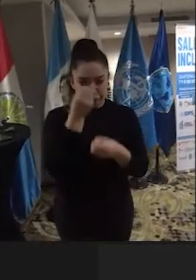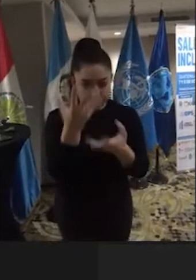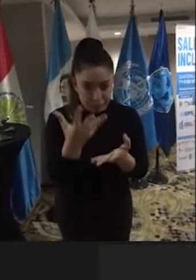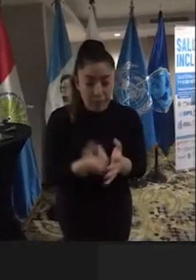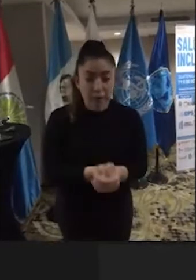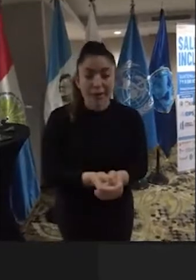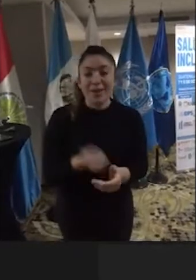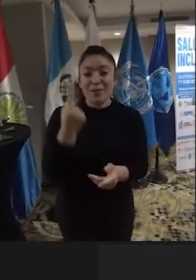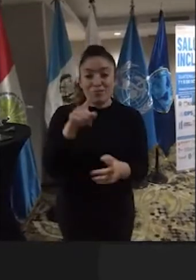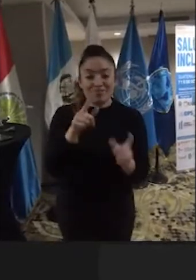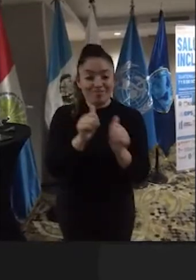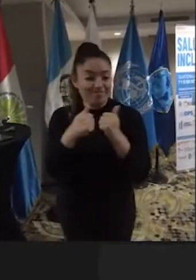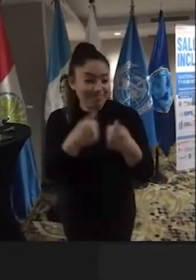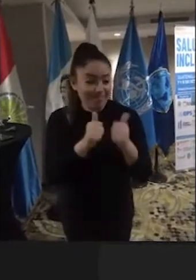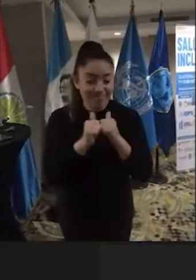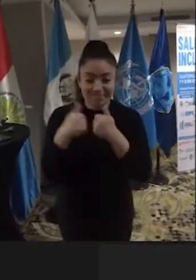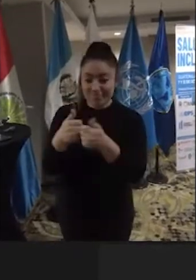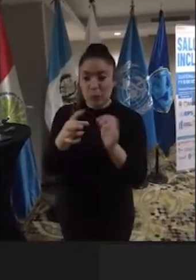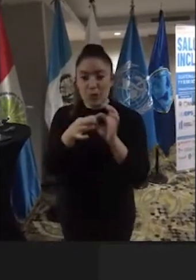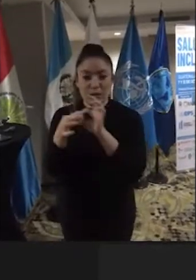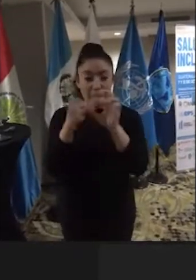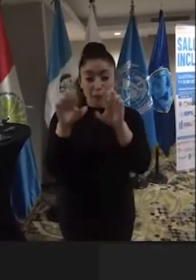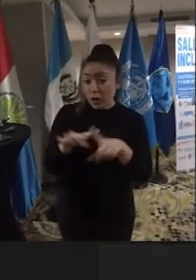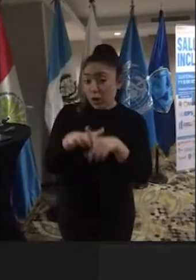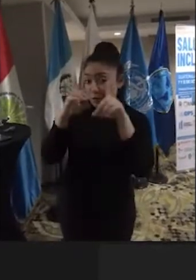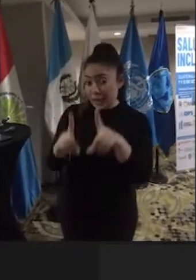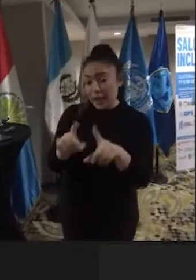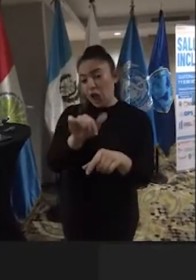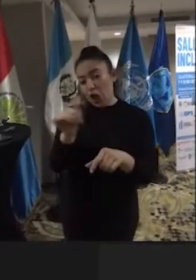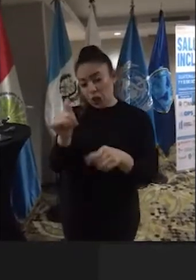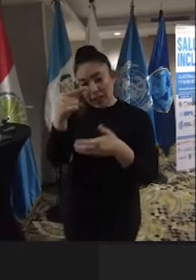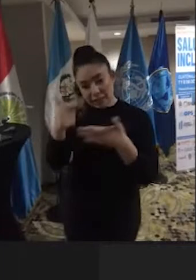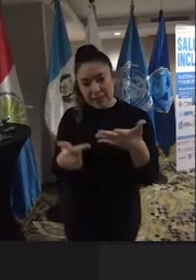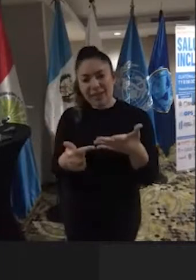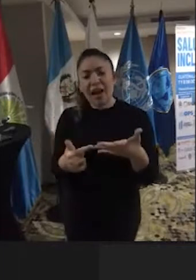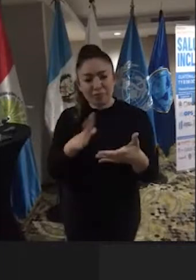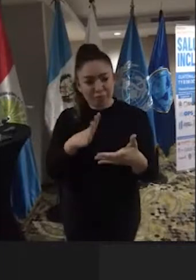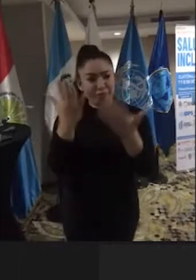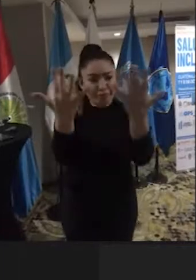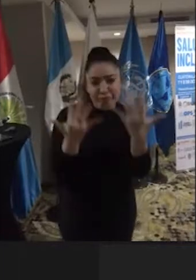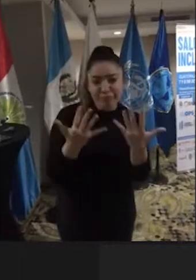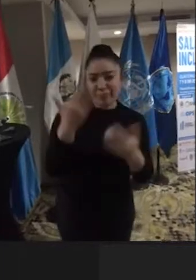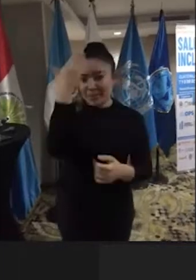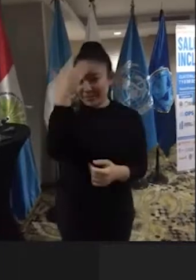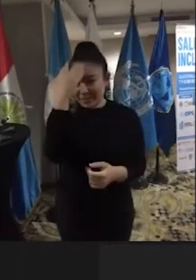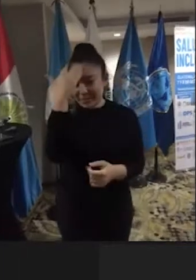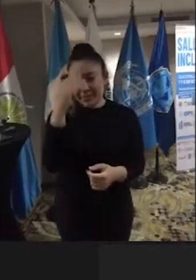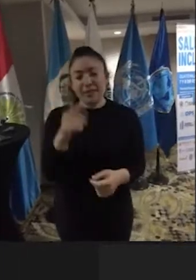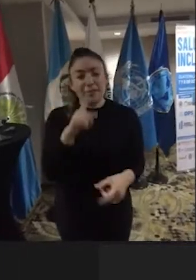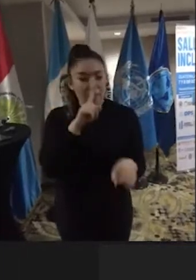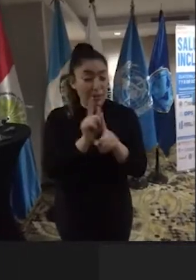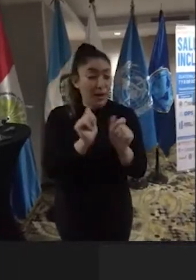que por las organizaciones de personas con discapacidad, entre otras, han estado presentes. La